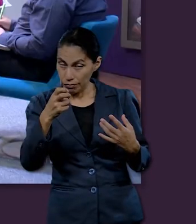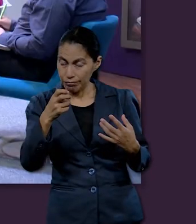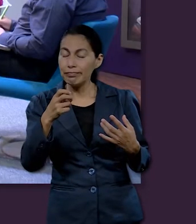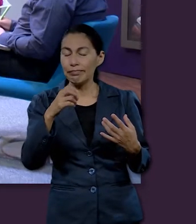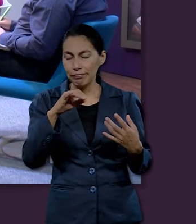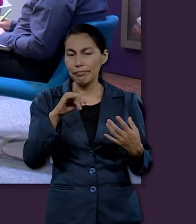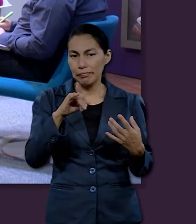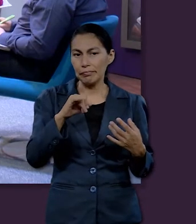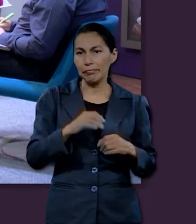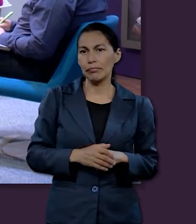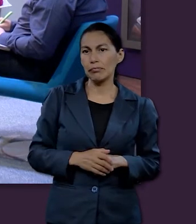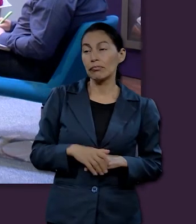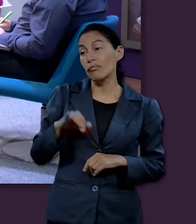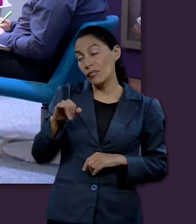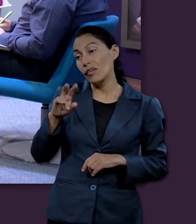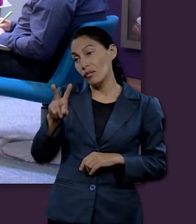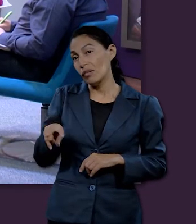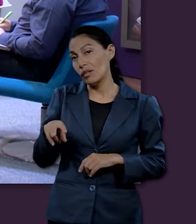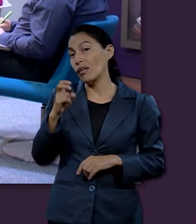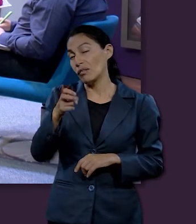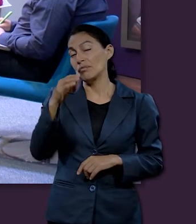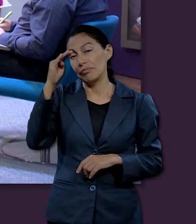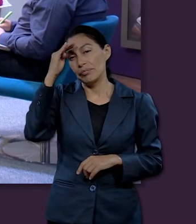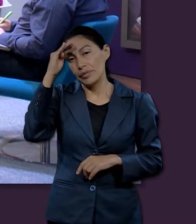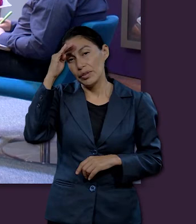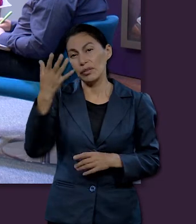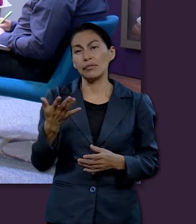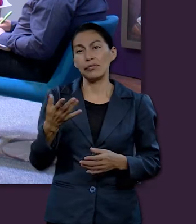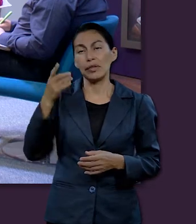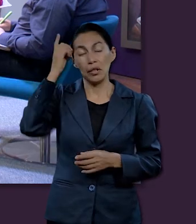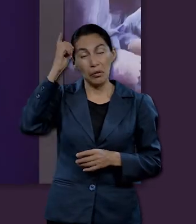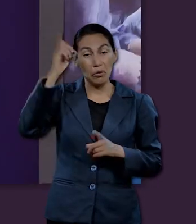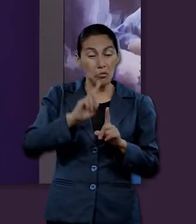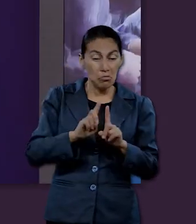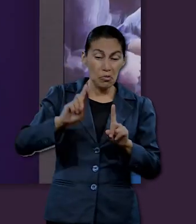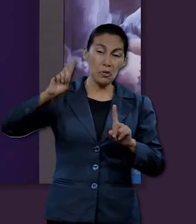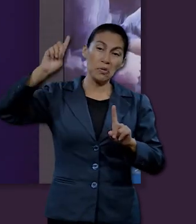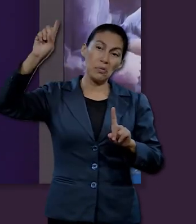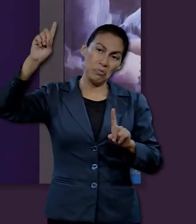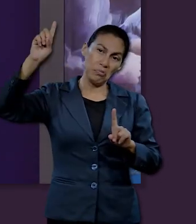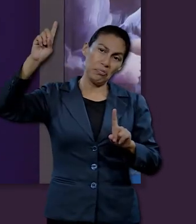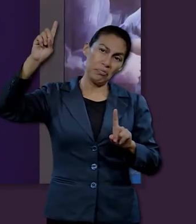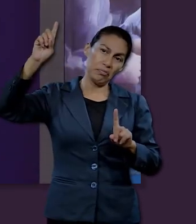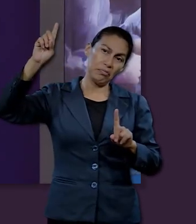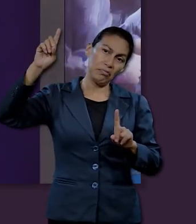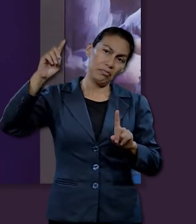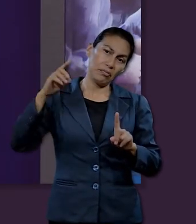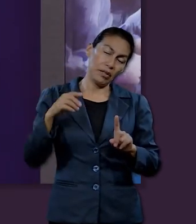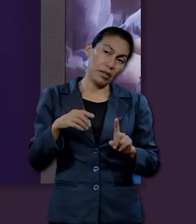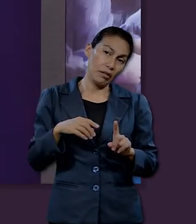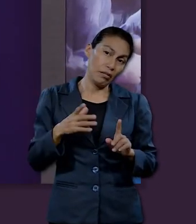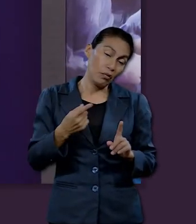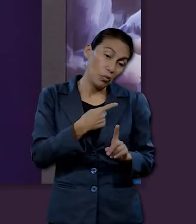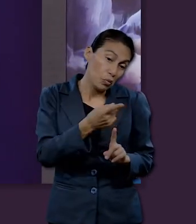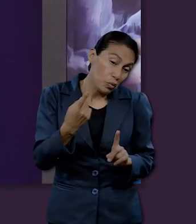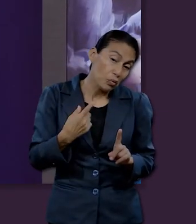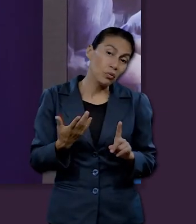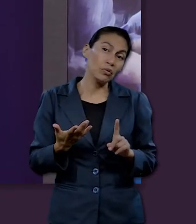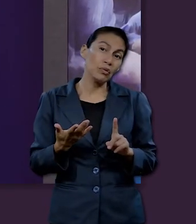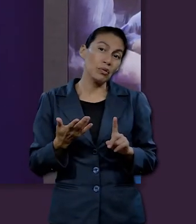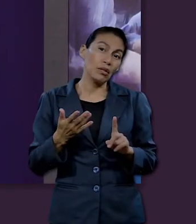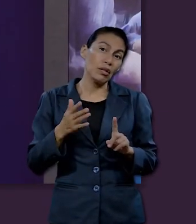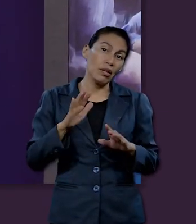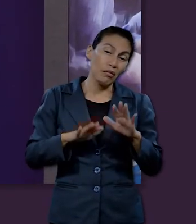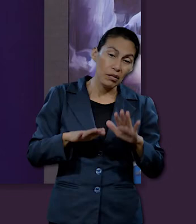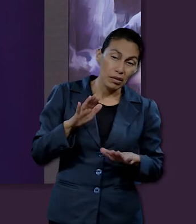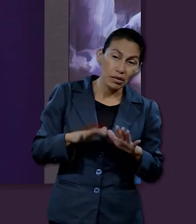pensar esta situación? Sí, es muy común pensar que Dios nos abandonó, incluso